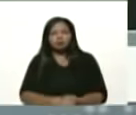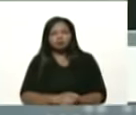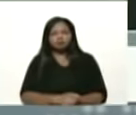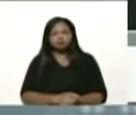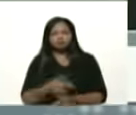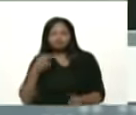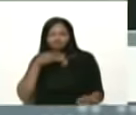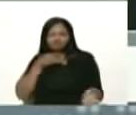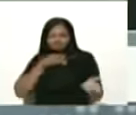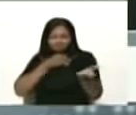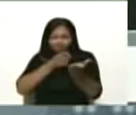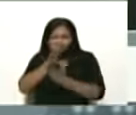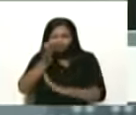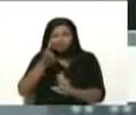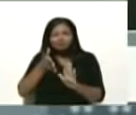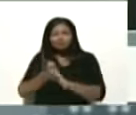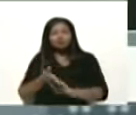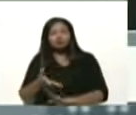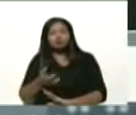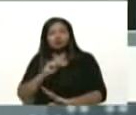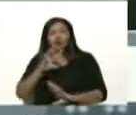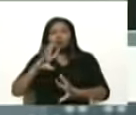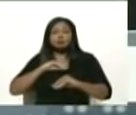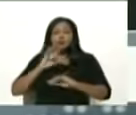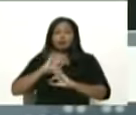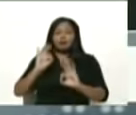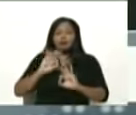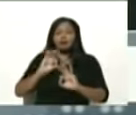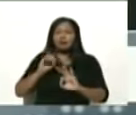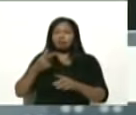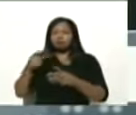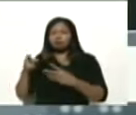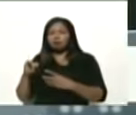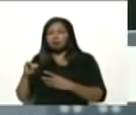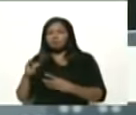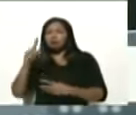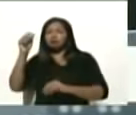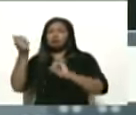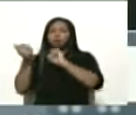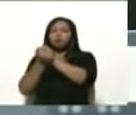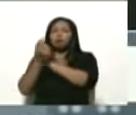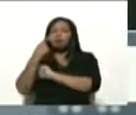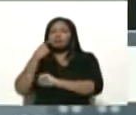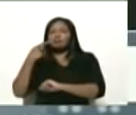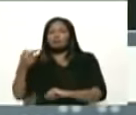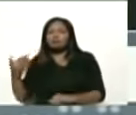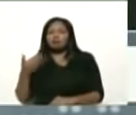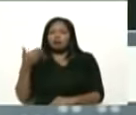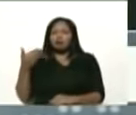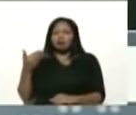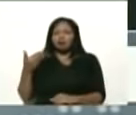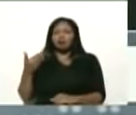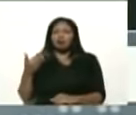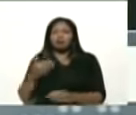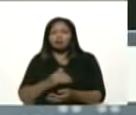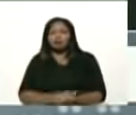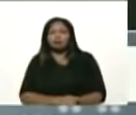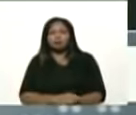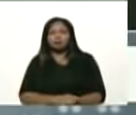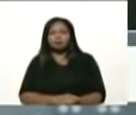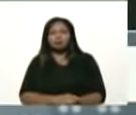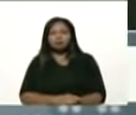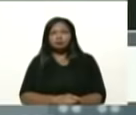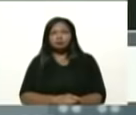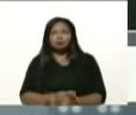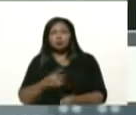calle del medio, no acepten que nadie, ningún tecnócrata, ningún neoliberal, ningún